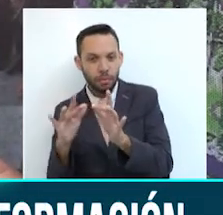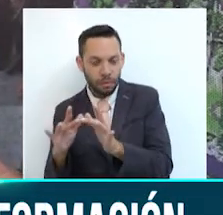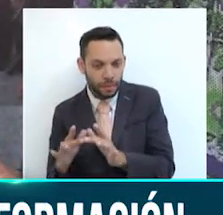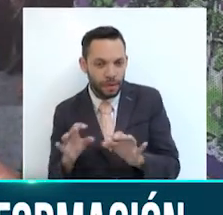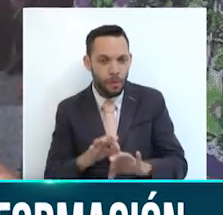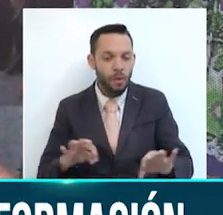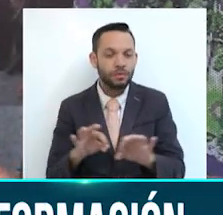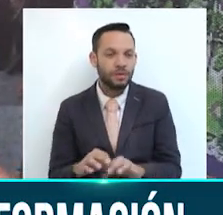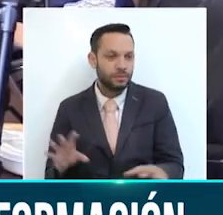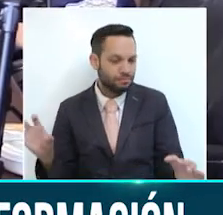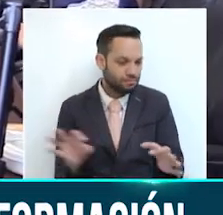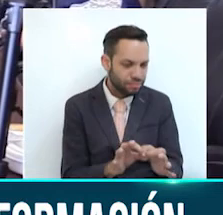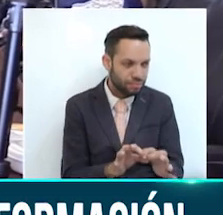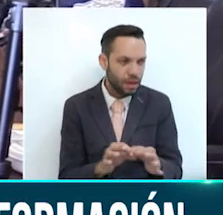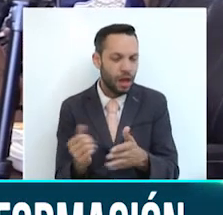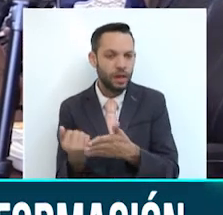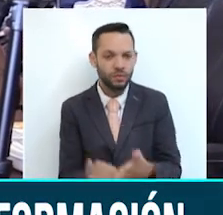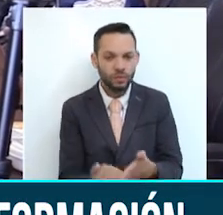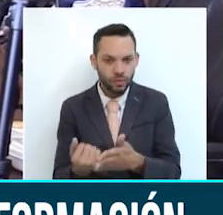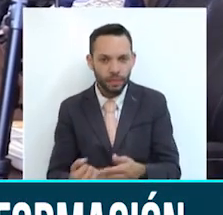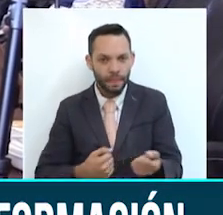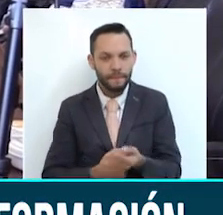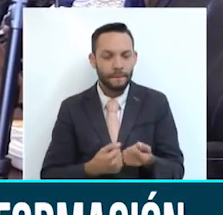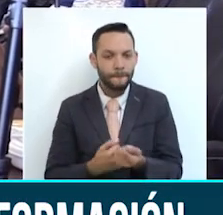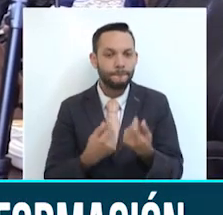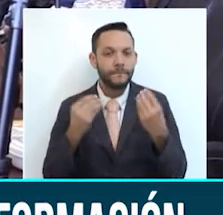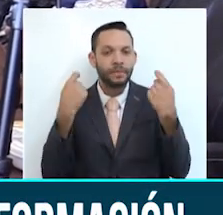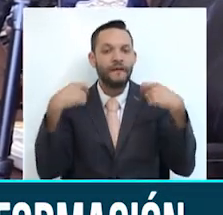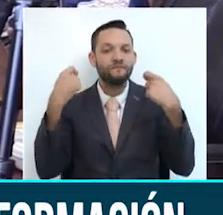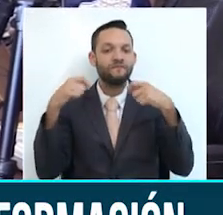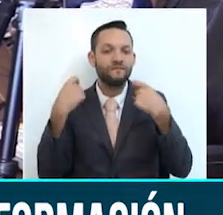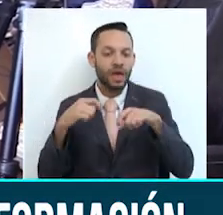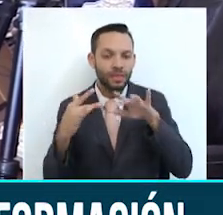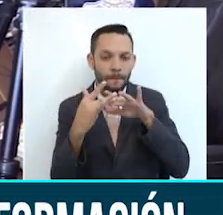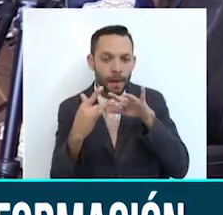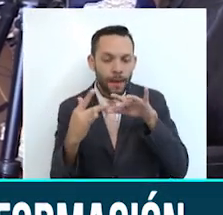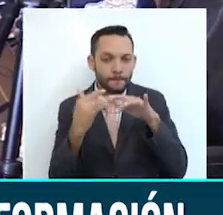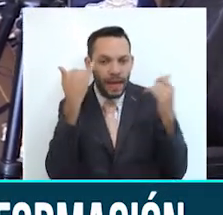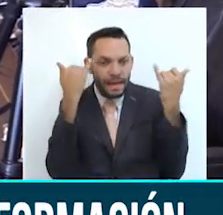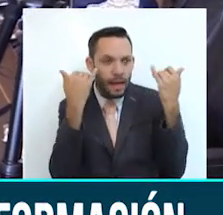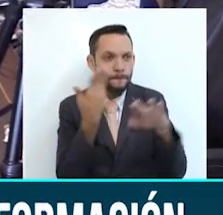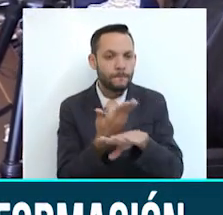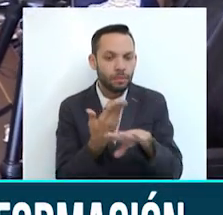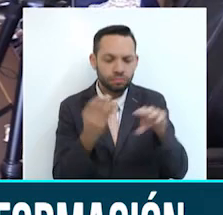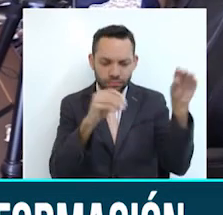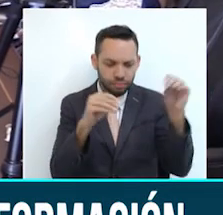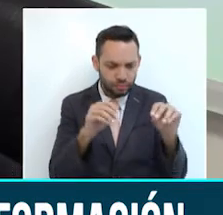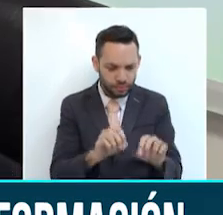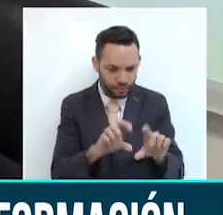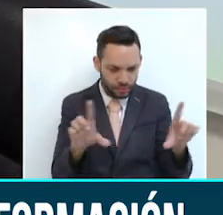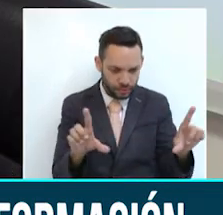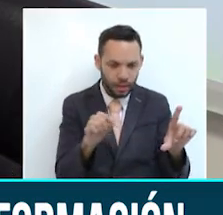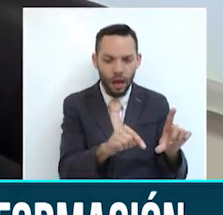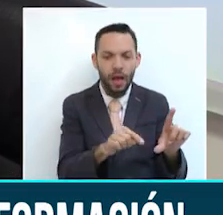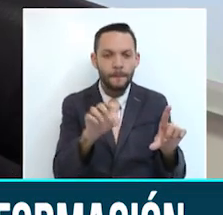sociales. Pues la idea futura es vender contenido. Y pues más adelante si el contenido funciona, se vende muy bien,